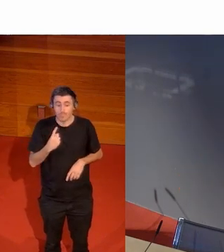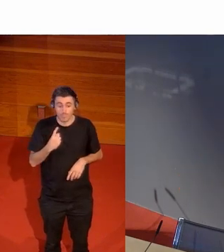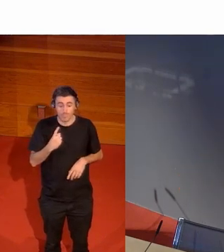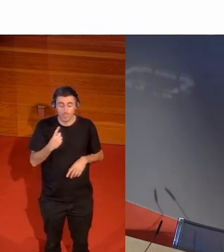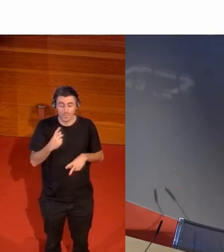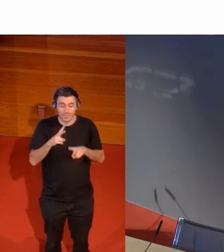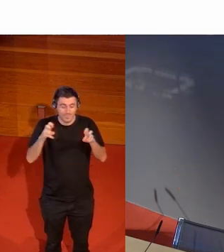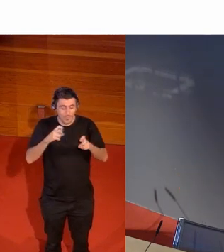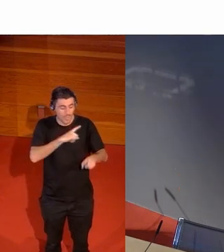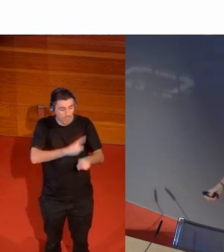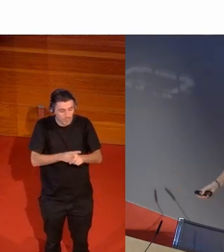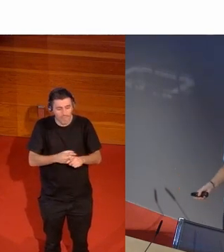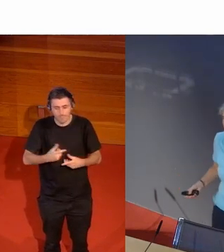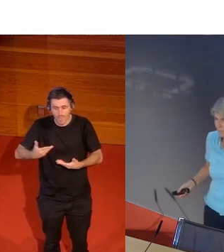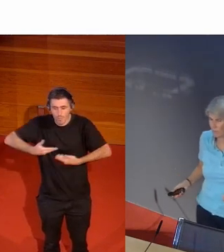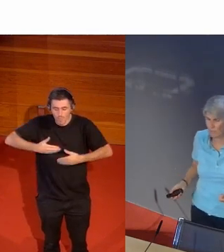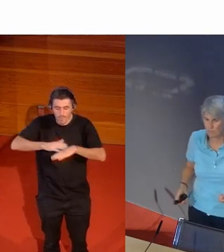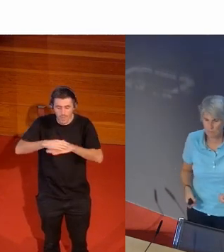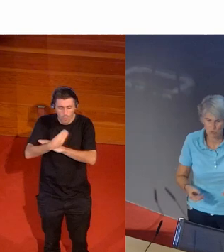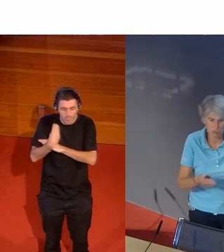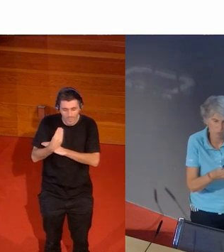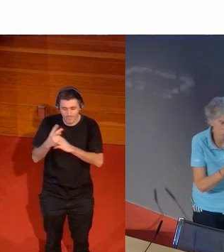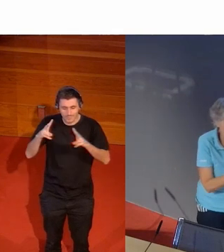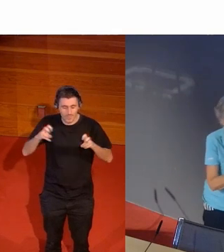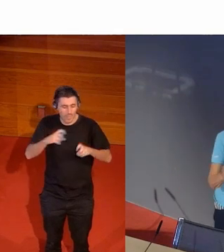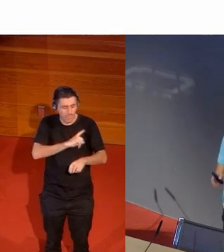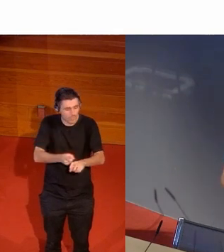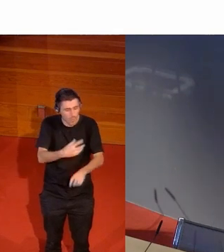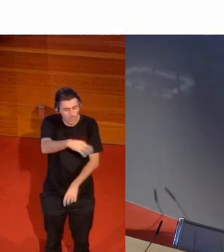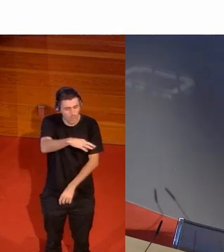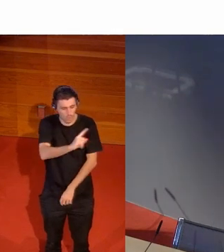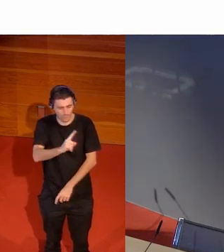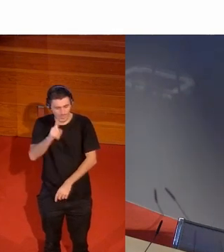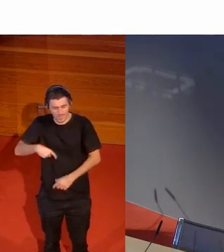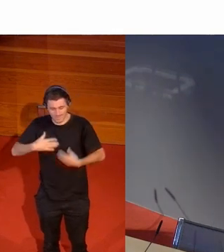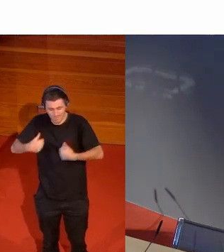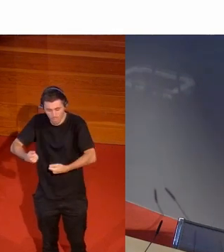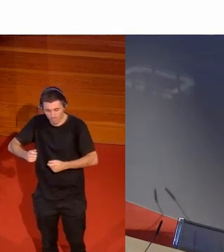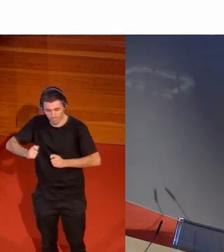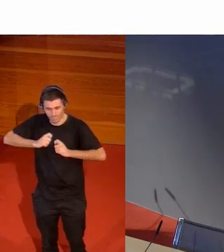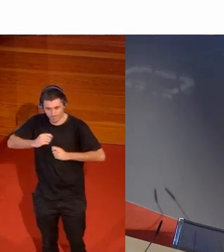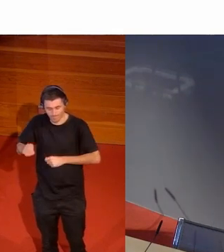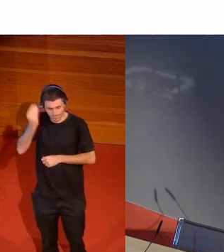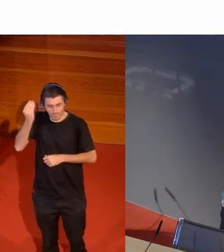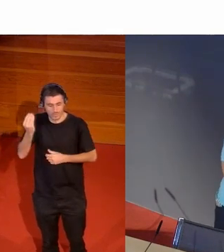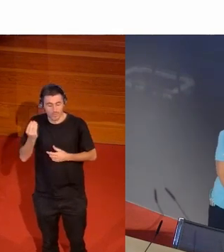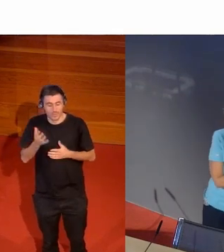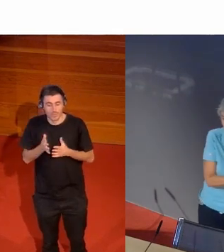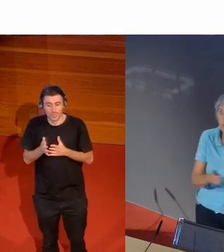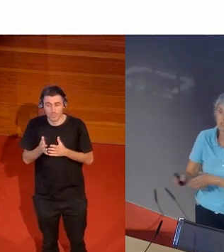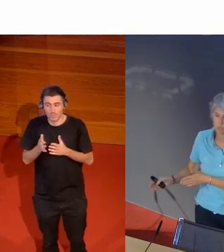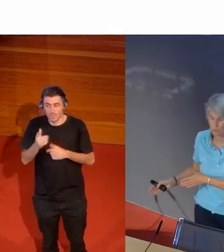y luego llegan los Juegos de Barcelona y esto es el punto y aparte de cómo se veía el deporte en España